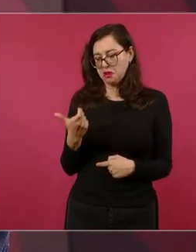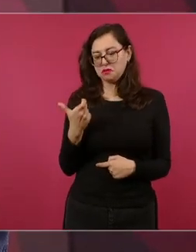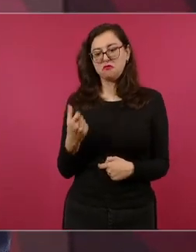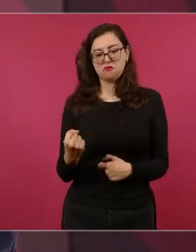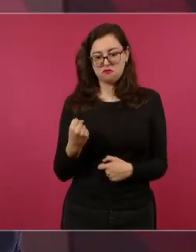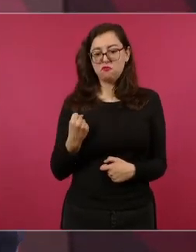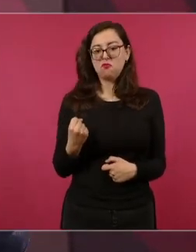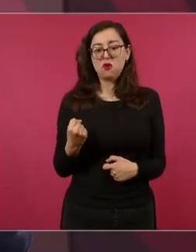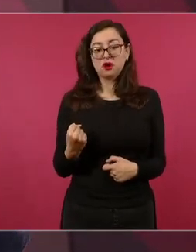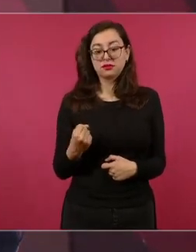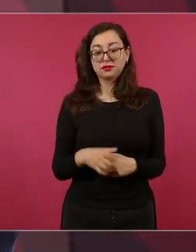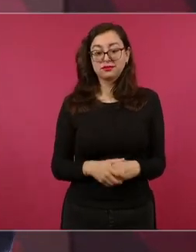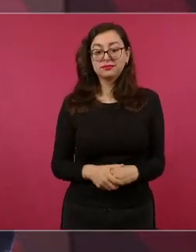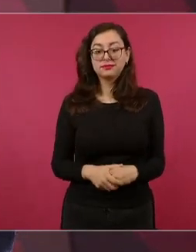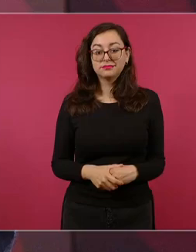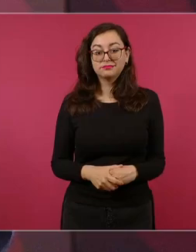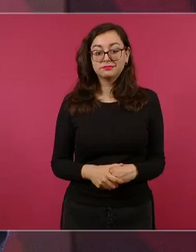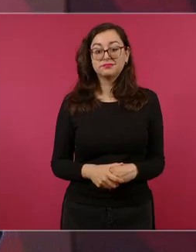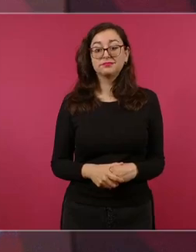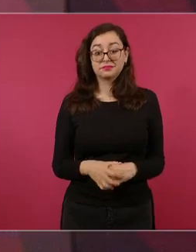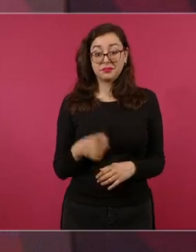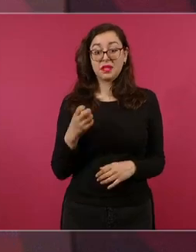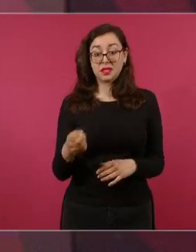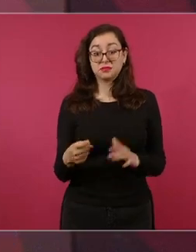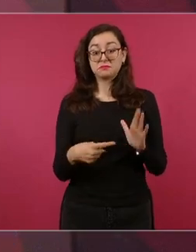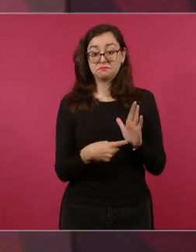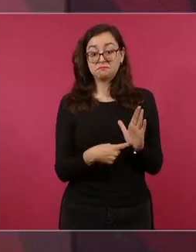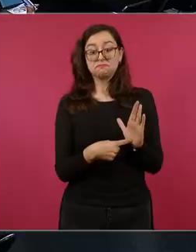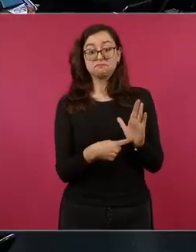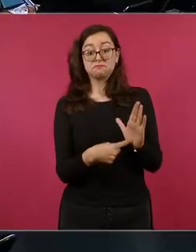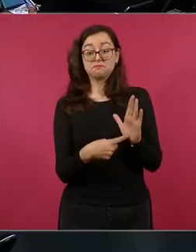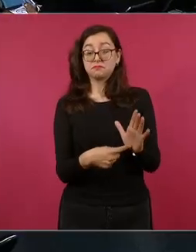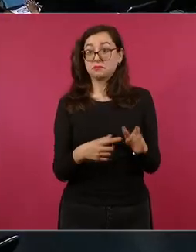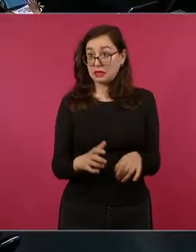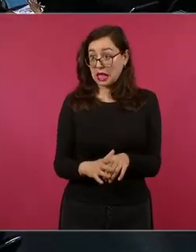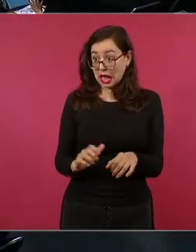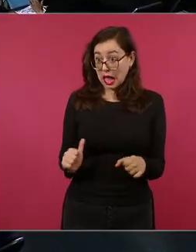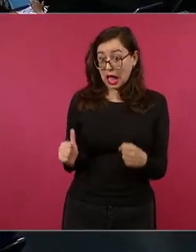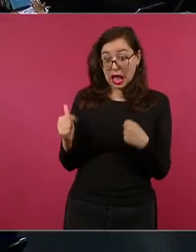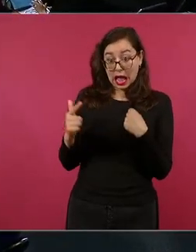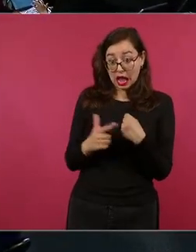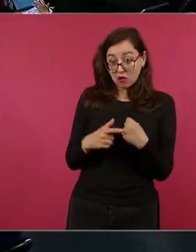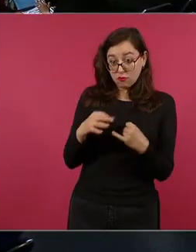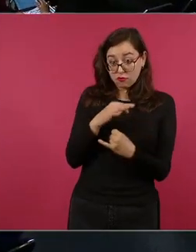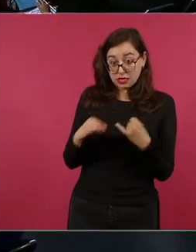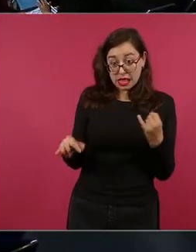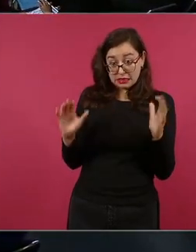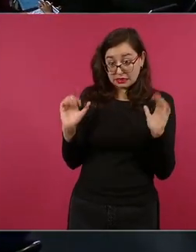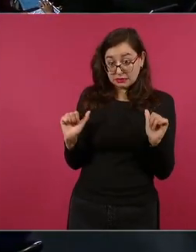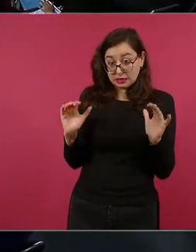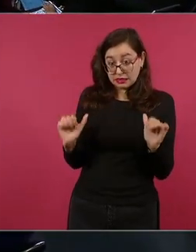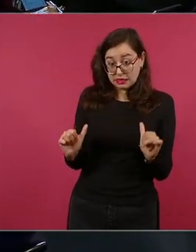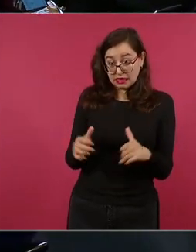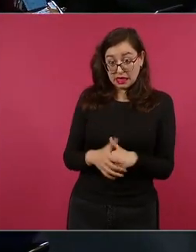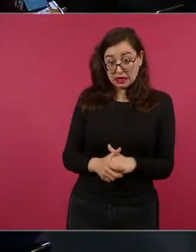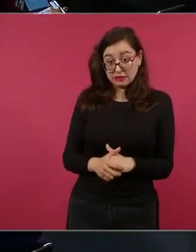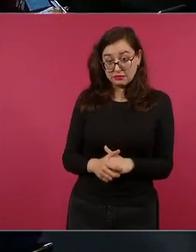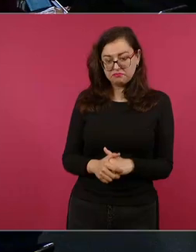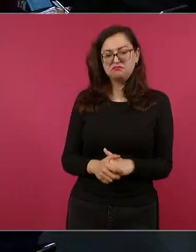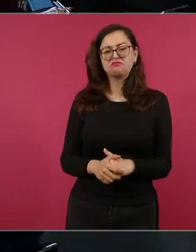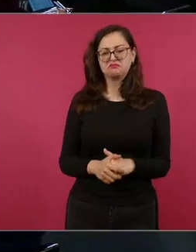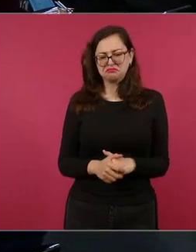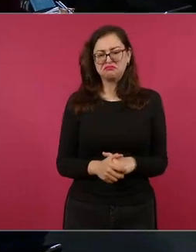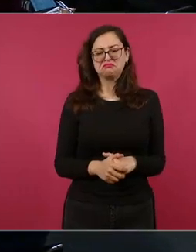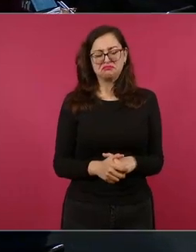esto es así ¿y un mensaje político de despedida al final? sí pero también una